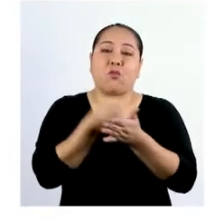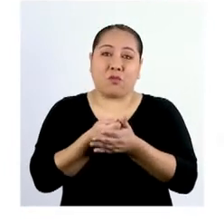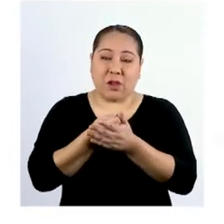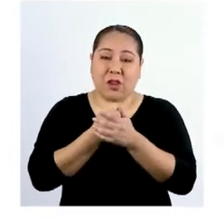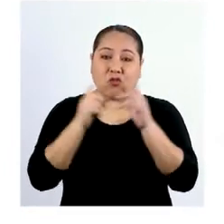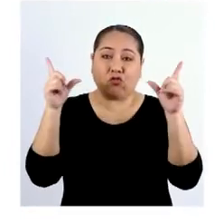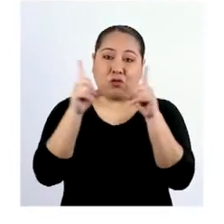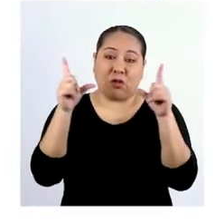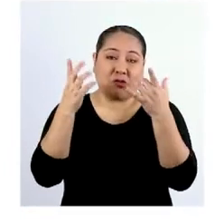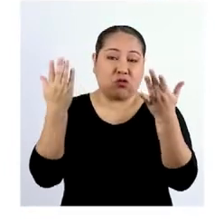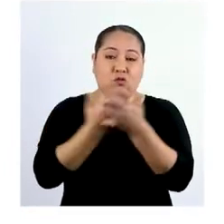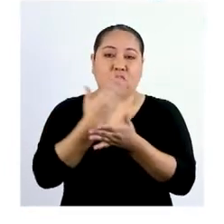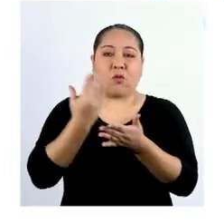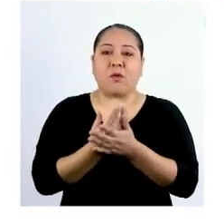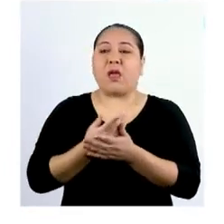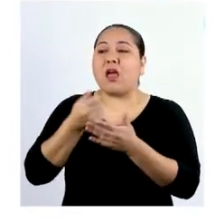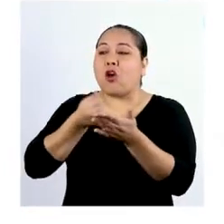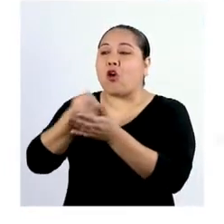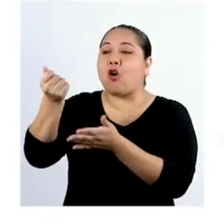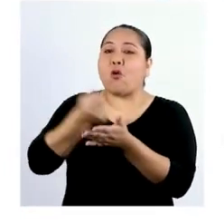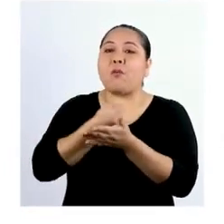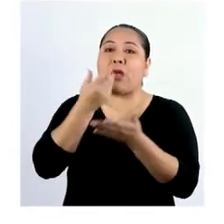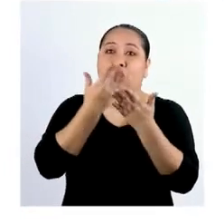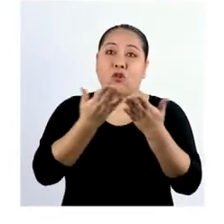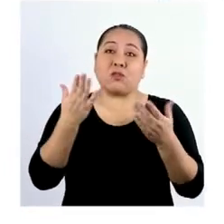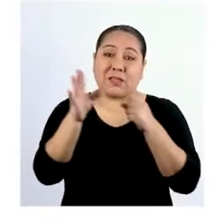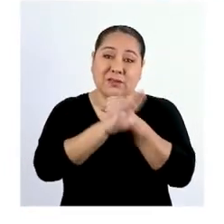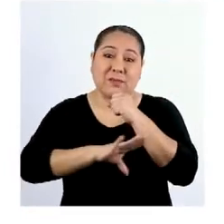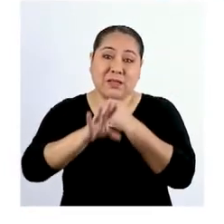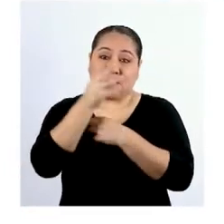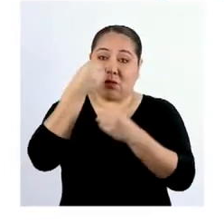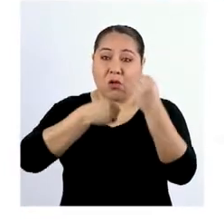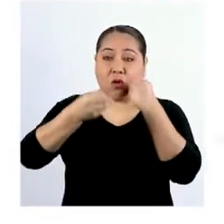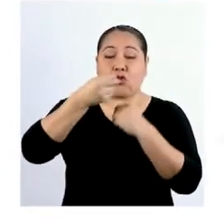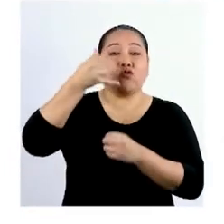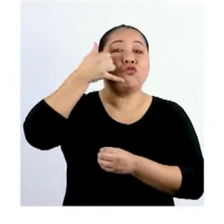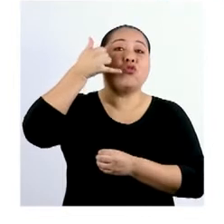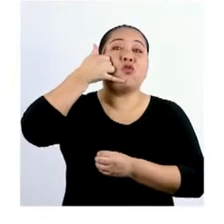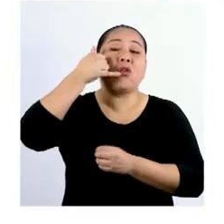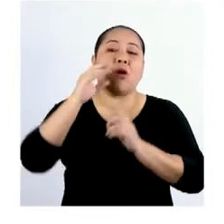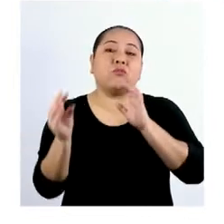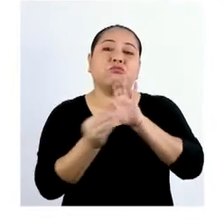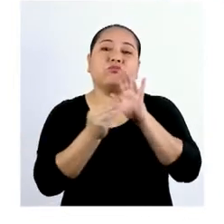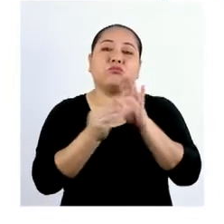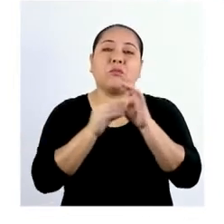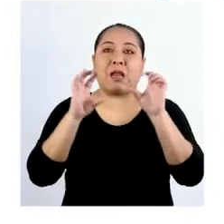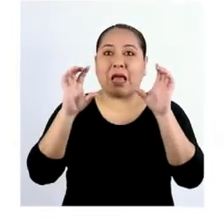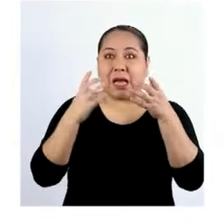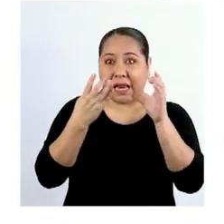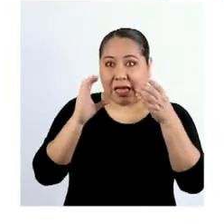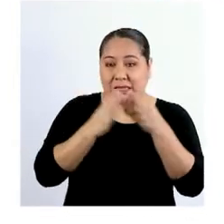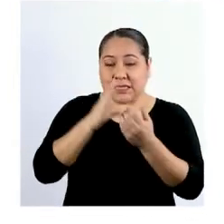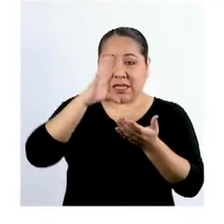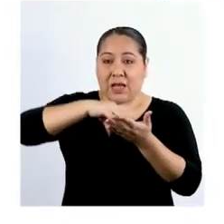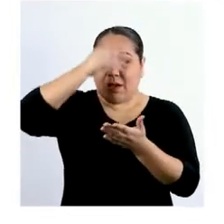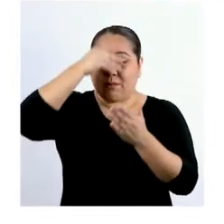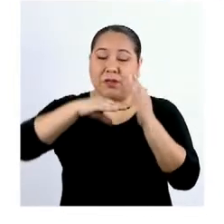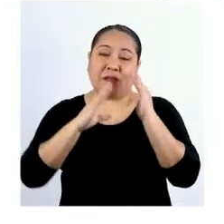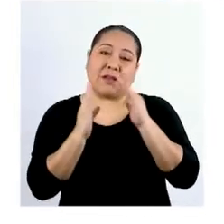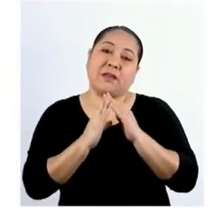televisor para poder adquirir productos básicos y un celular adicional para las clases de Aprendo en Casa.